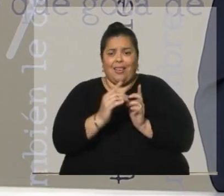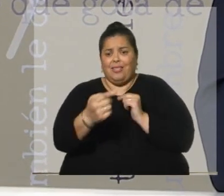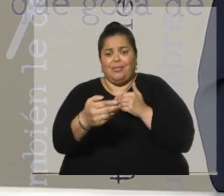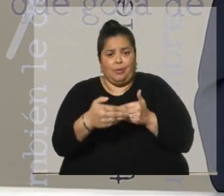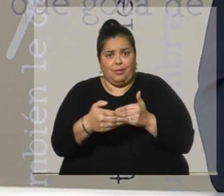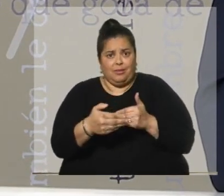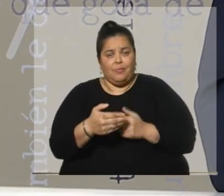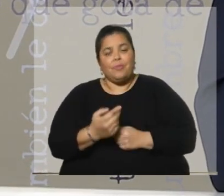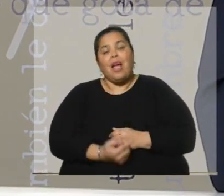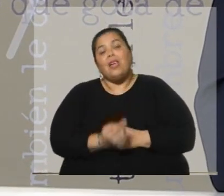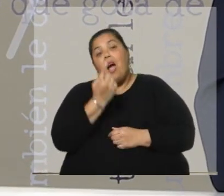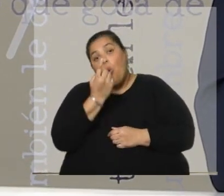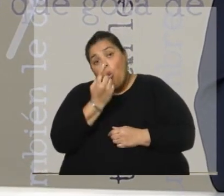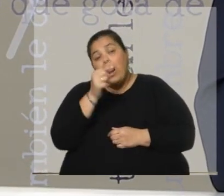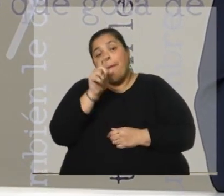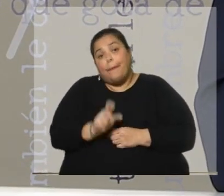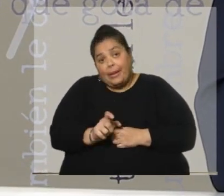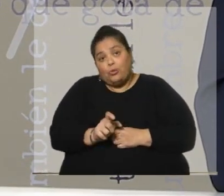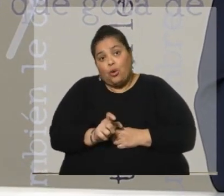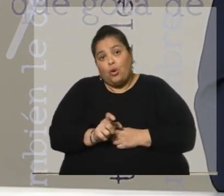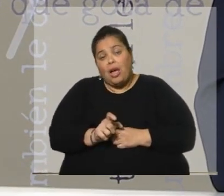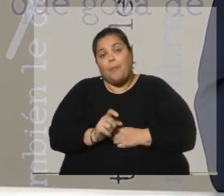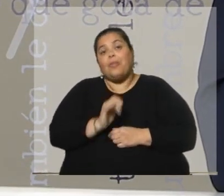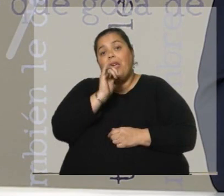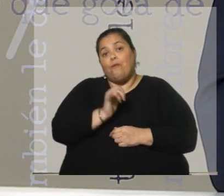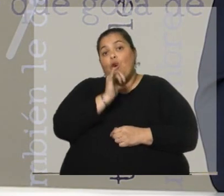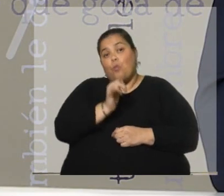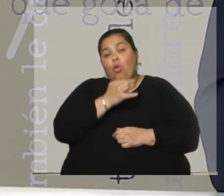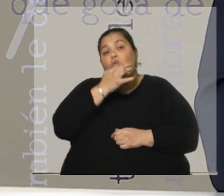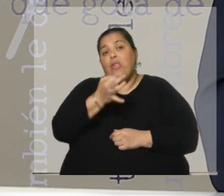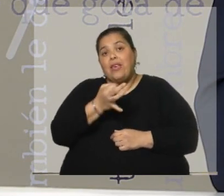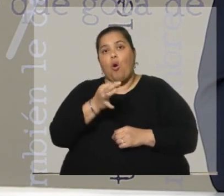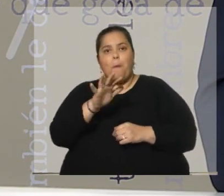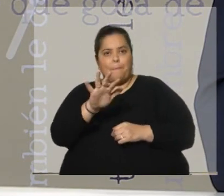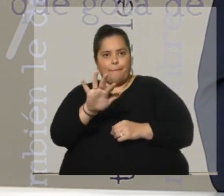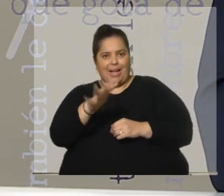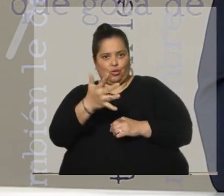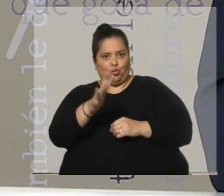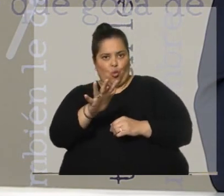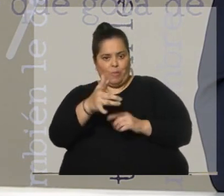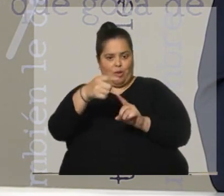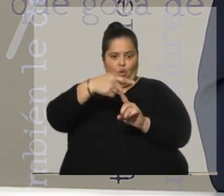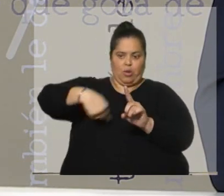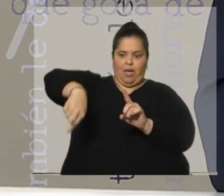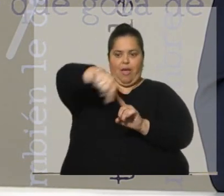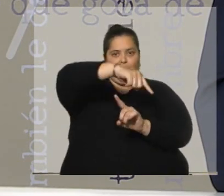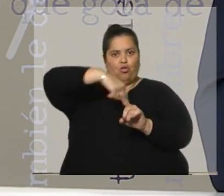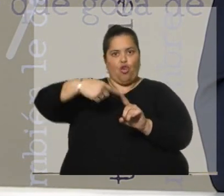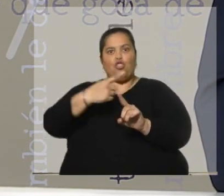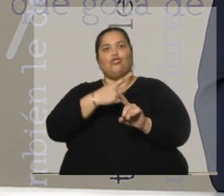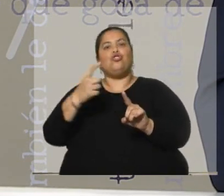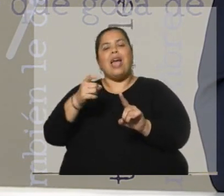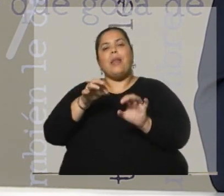persona, que informó al comandante Bertolotti, que sabía que en un radio de 100 metros había una tumba